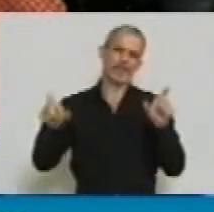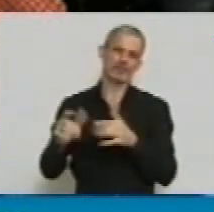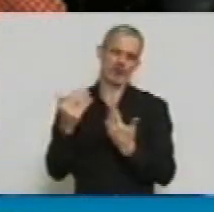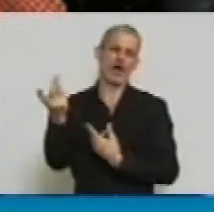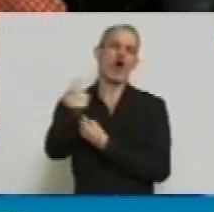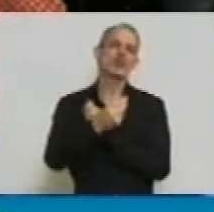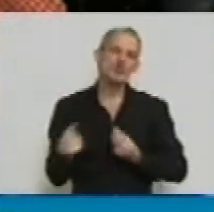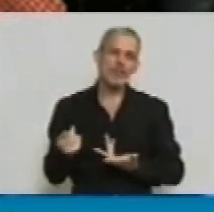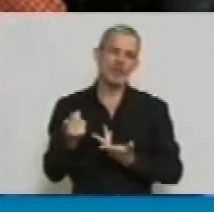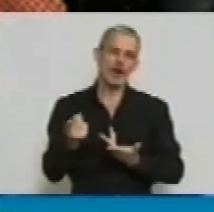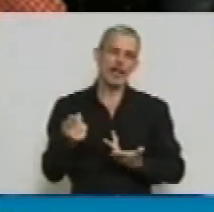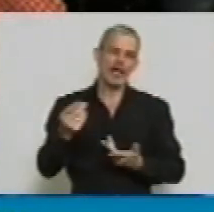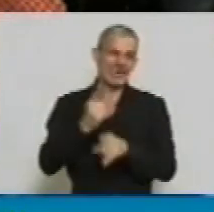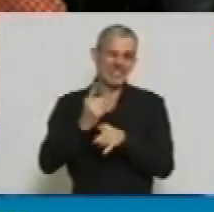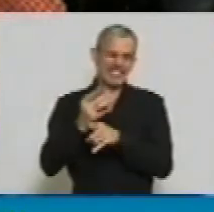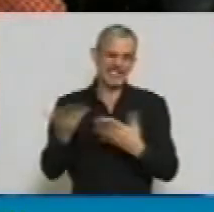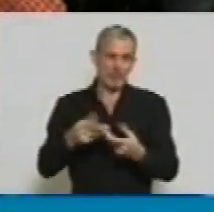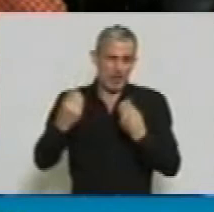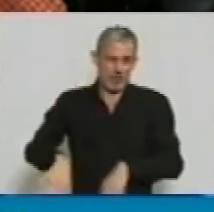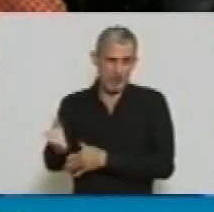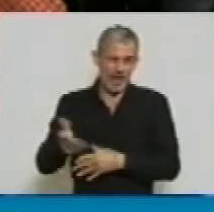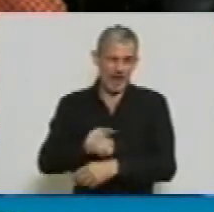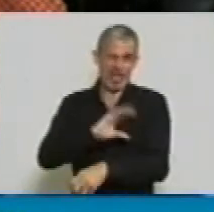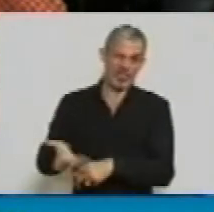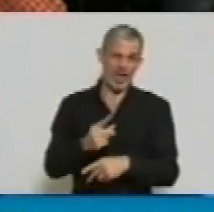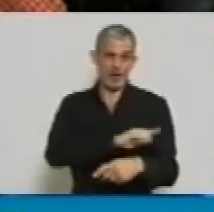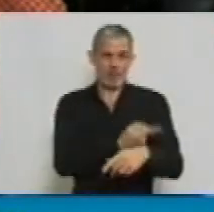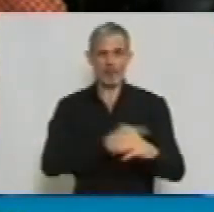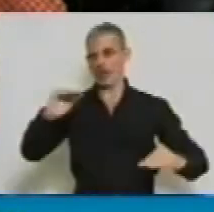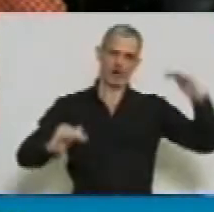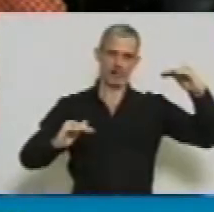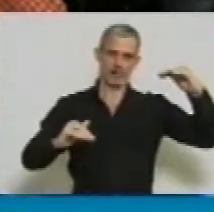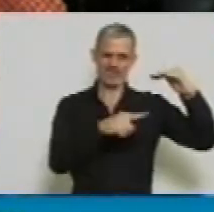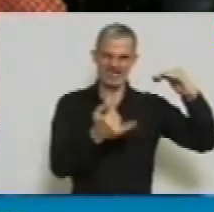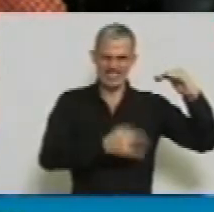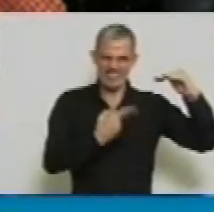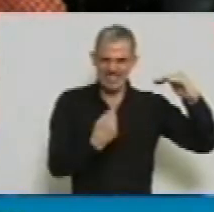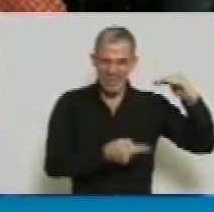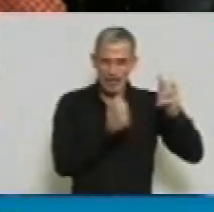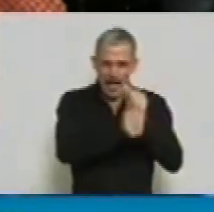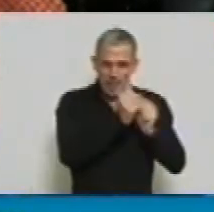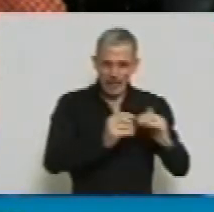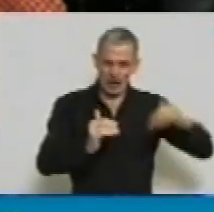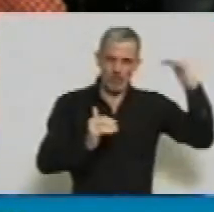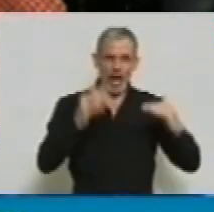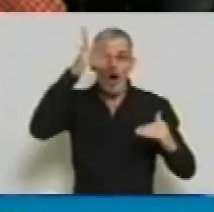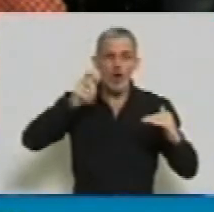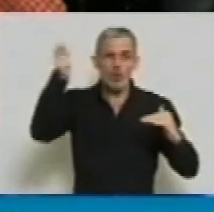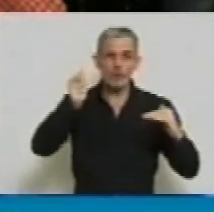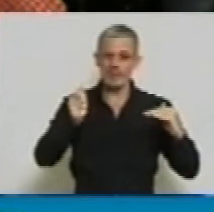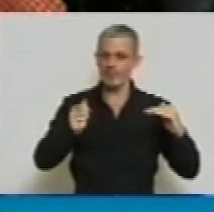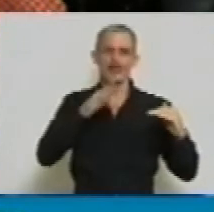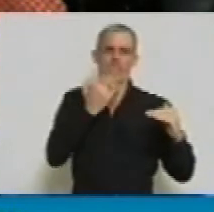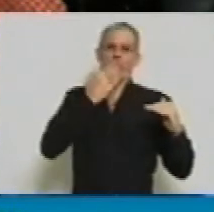consumidores que en general son más débiles que poderosos porque tienen mucho menos acceso a la justicia y a la